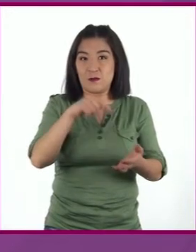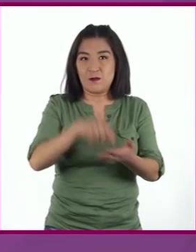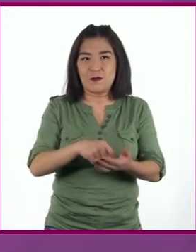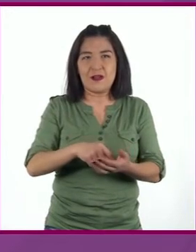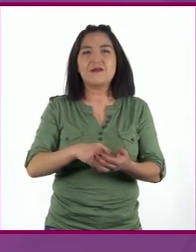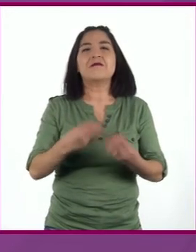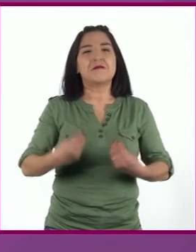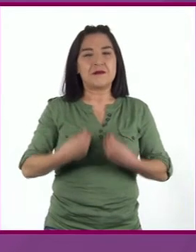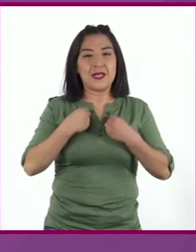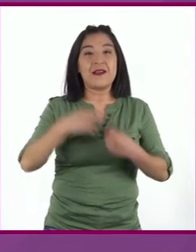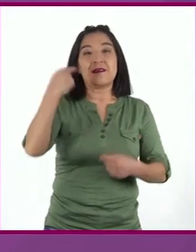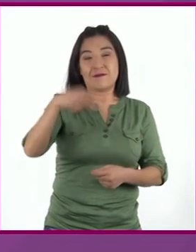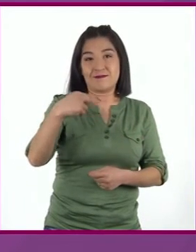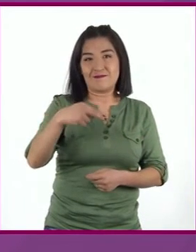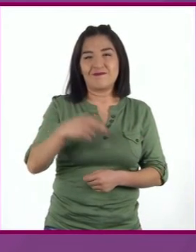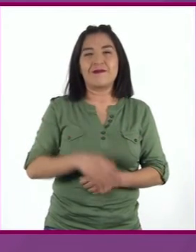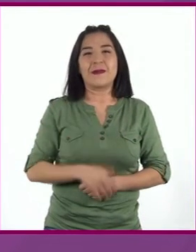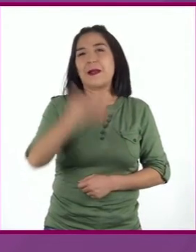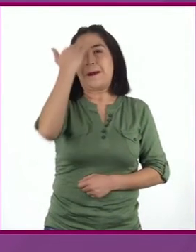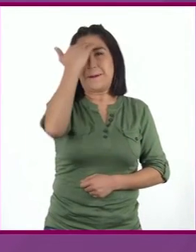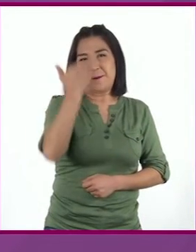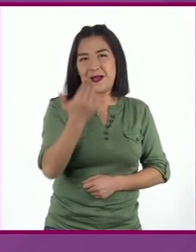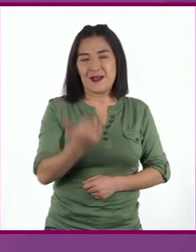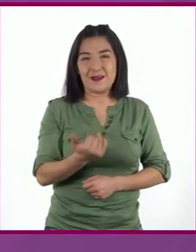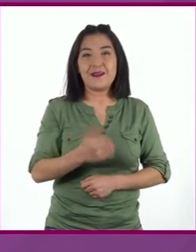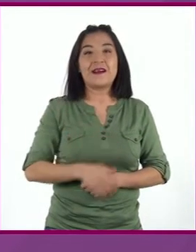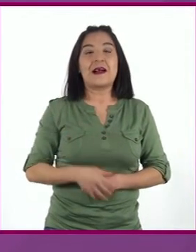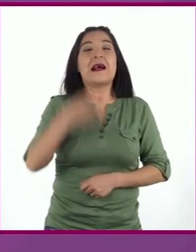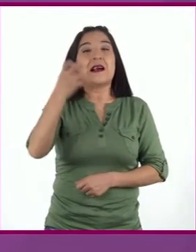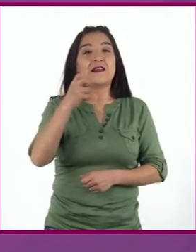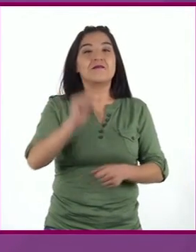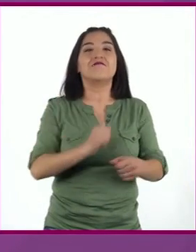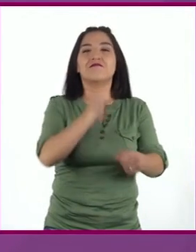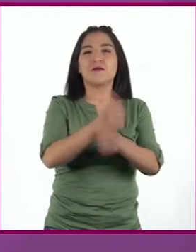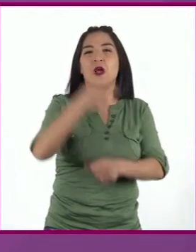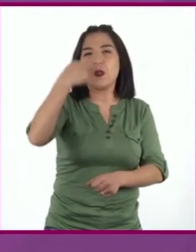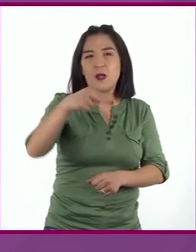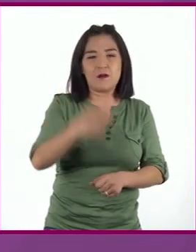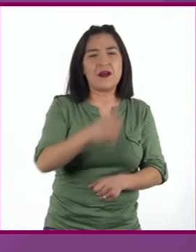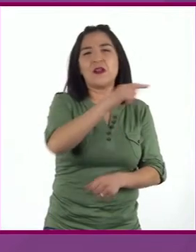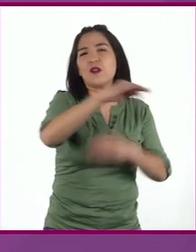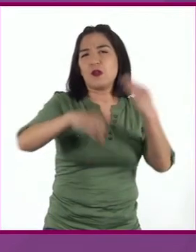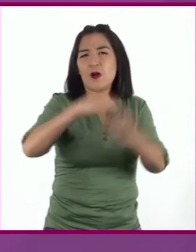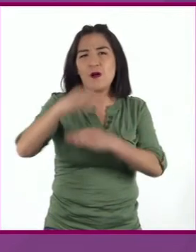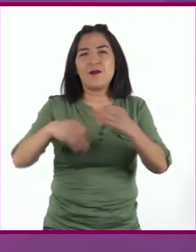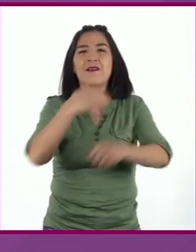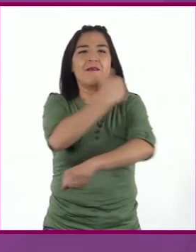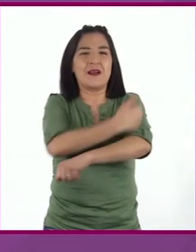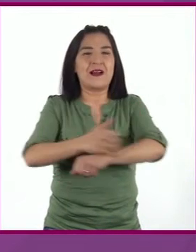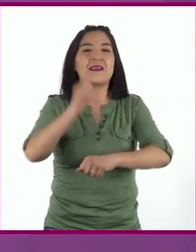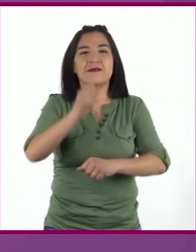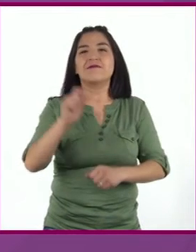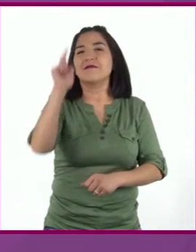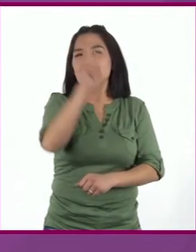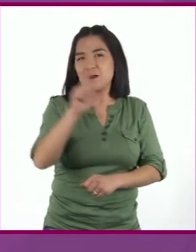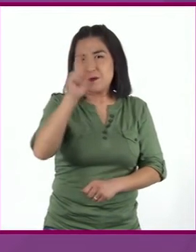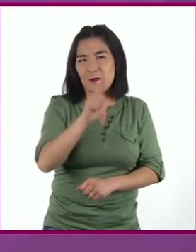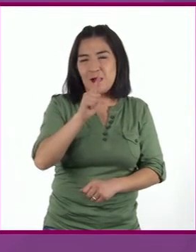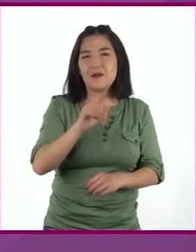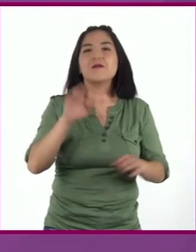llamados propiamente mayas Que dieron nombre a todos los integrantes de la familia lingüística